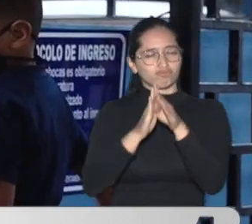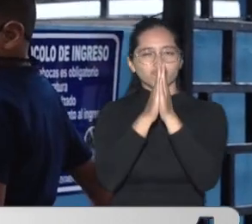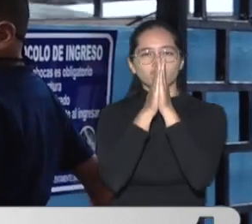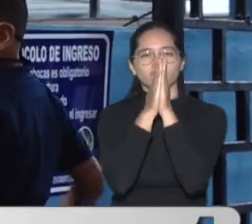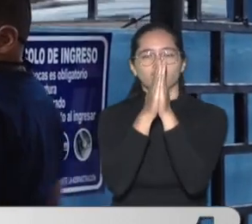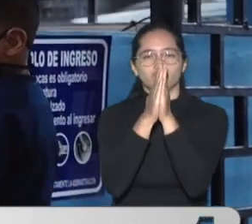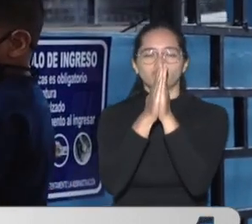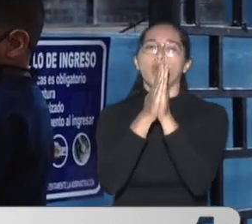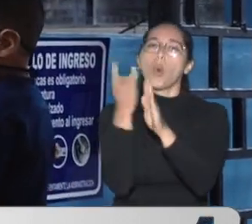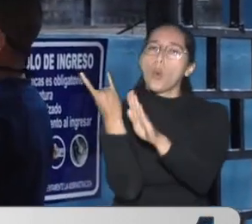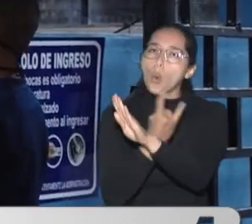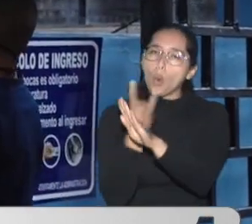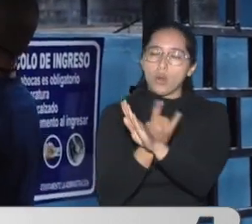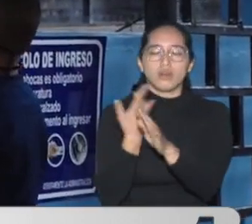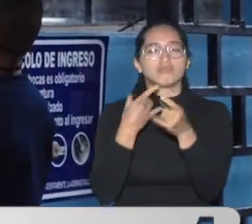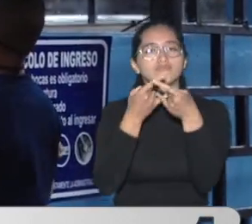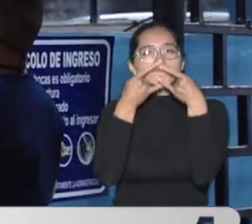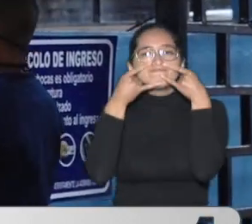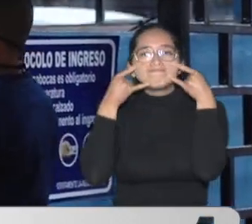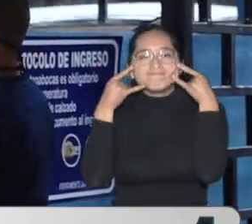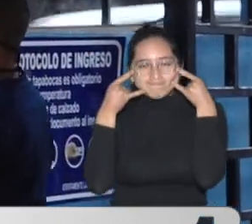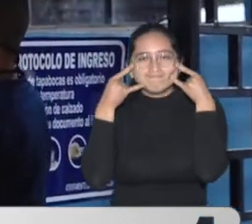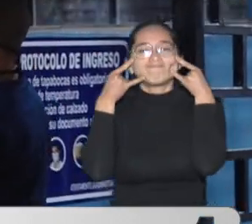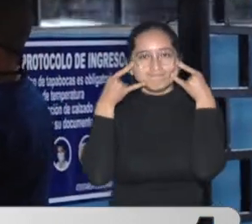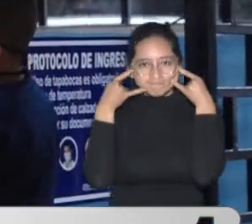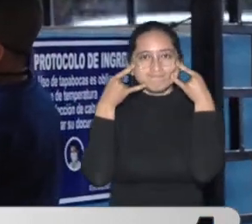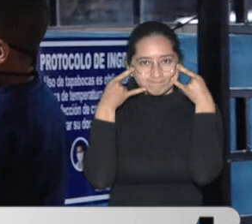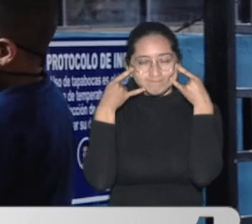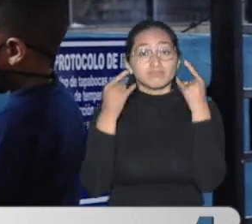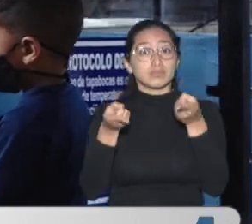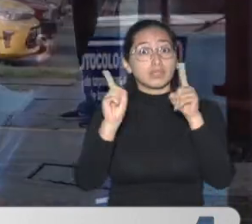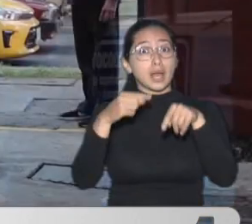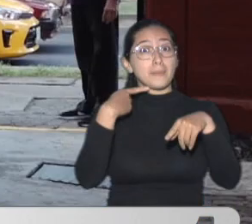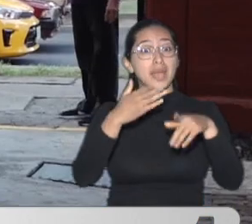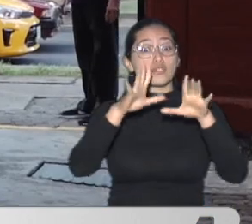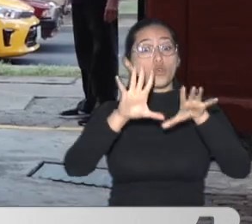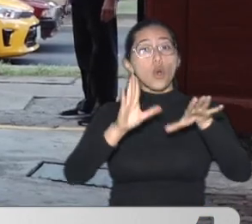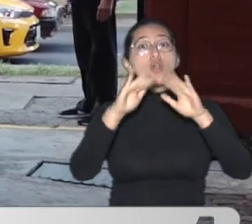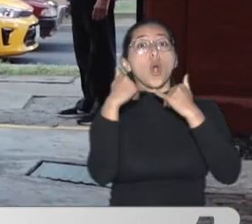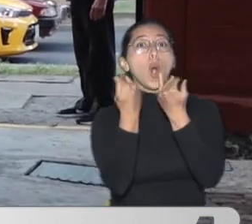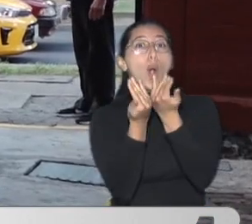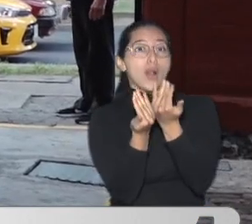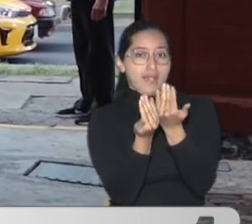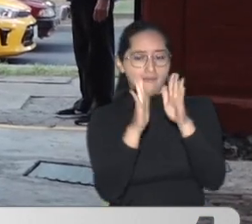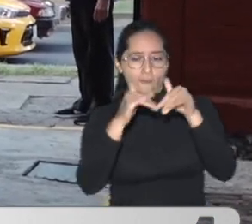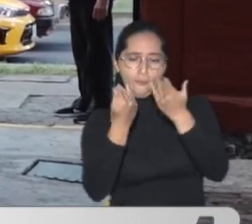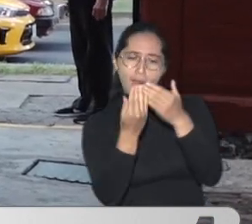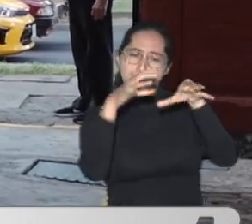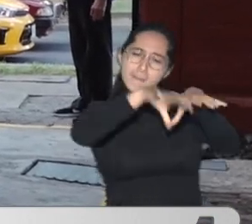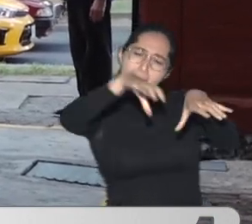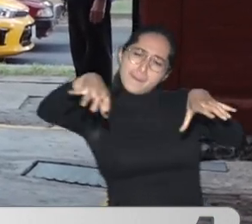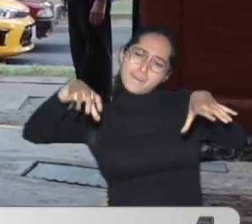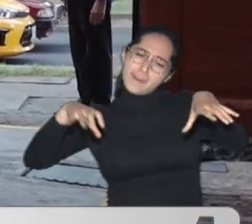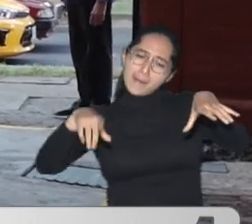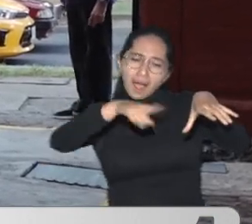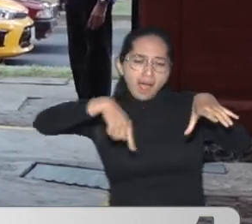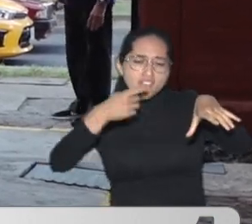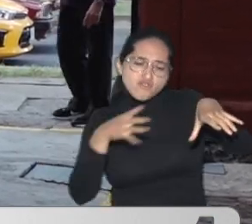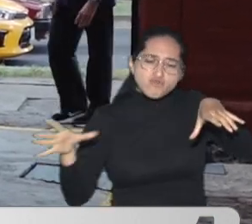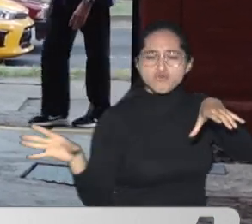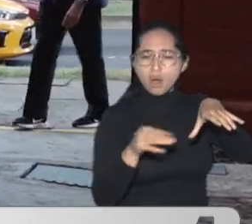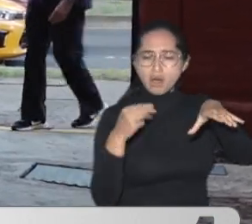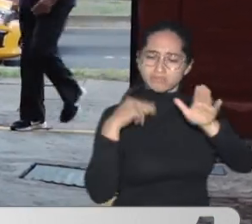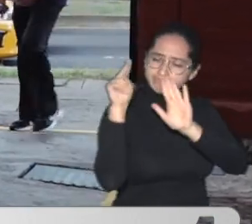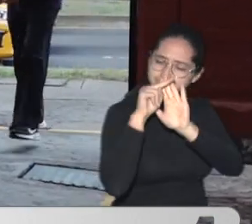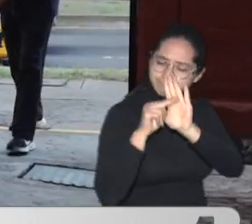uso del tapabocas Y también verificar Que en cada institución Educativa Se cumplan Se cada uno De los protocolos Como el distanciamiento